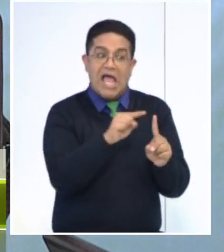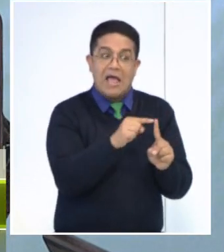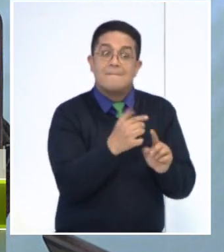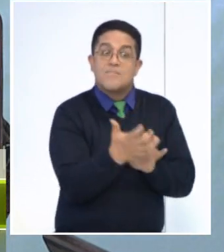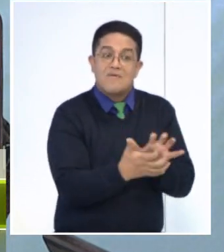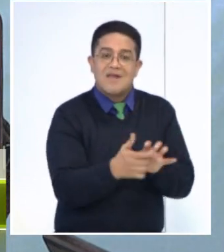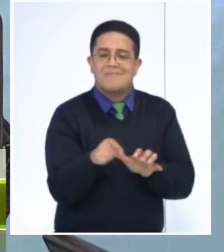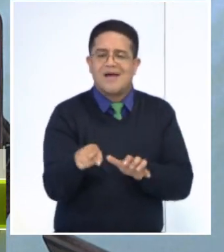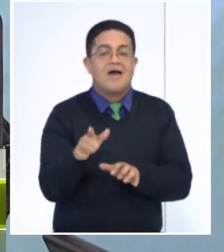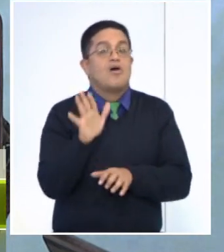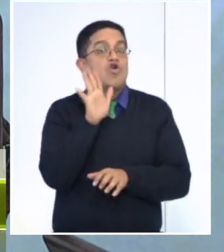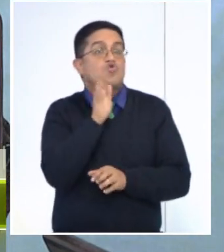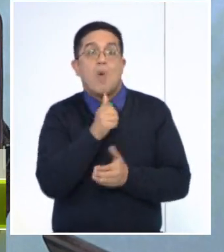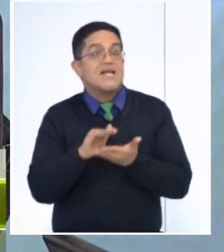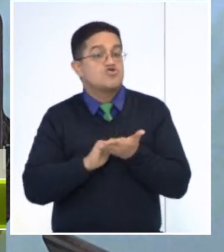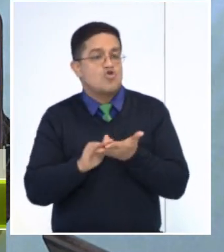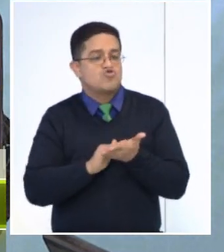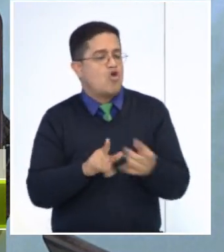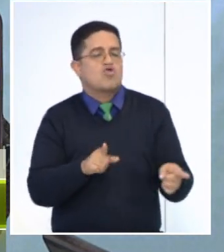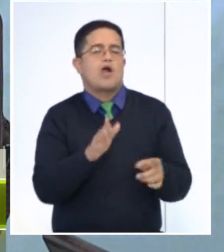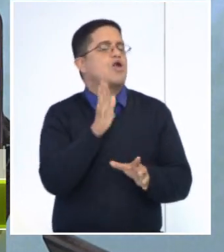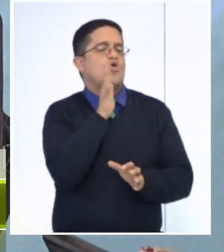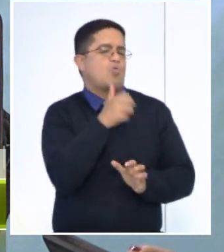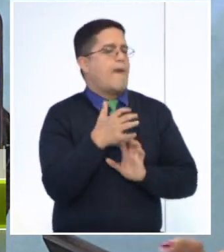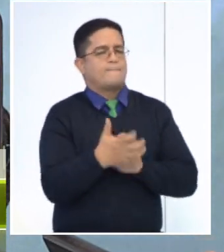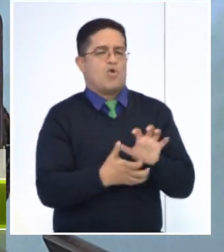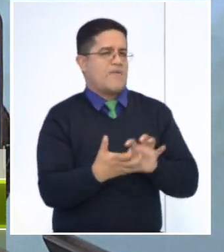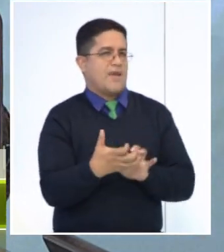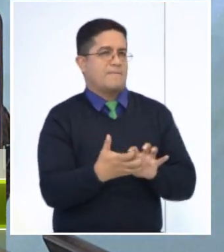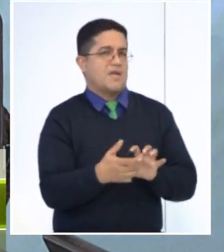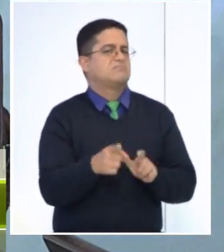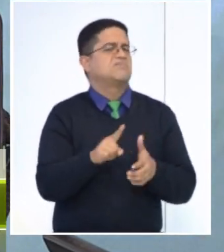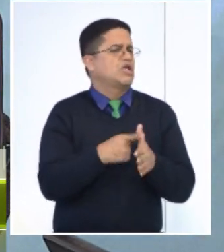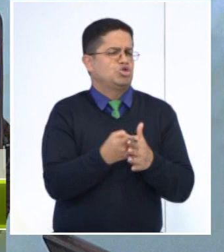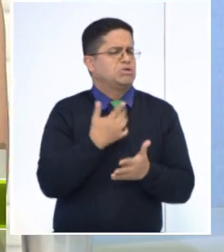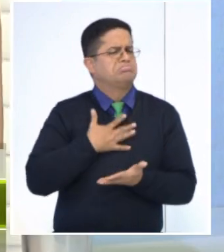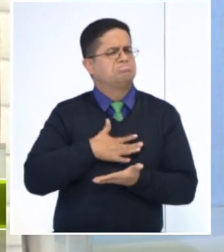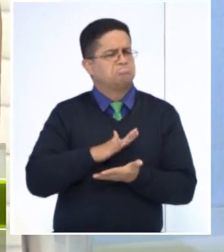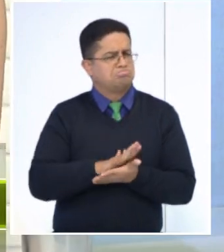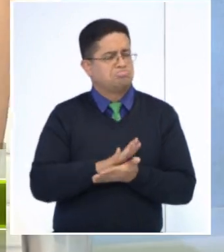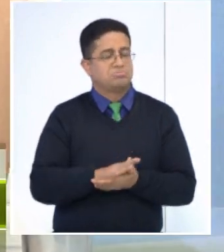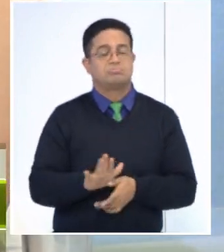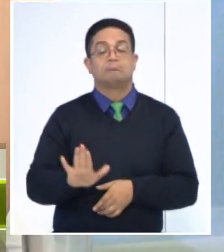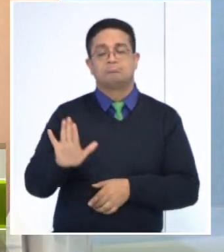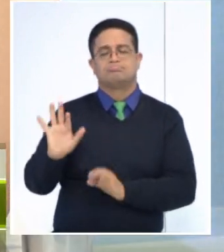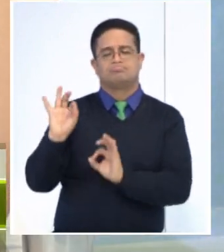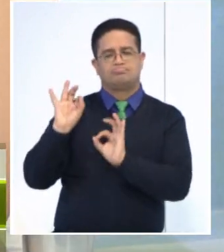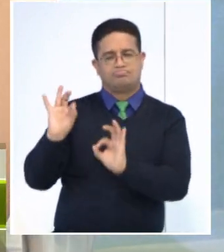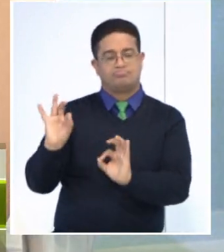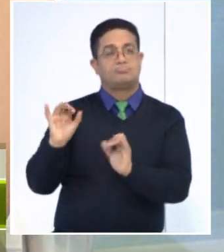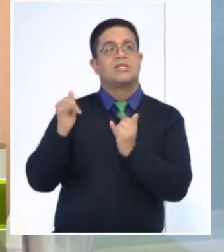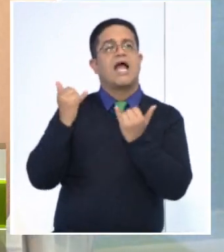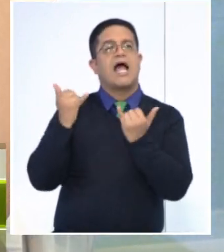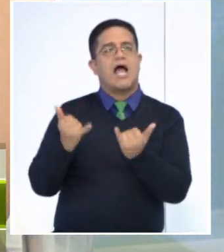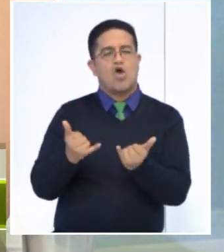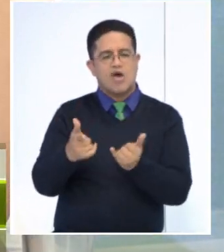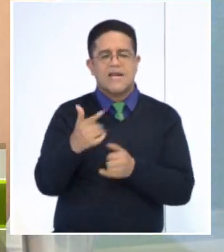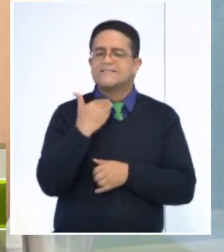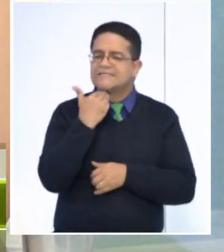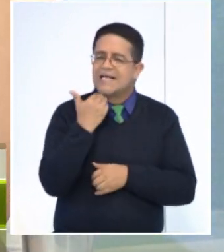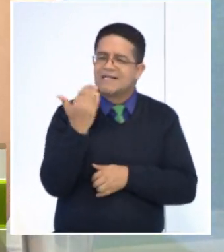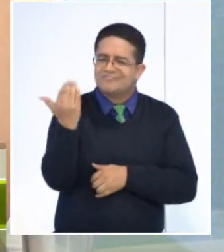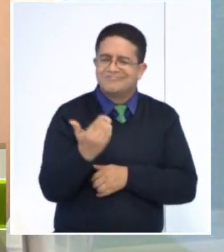solución, no es problema. Es una condición. Entonces, no se preocupe. por supuesto. Ahora vamos a conversar porque viene el Congreso de